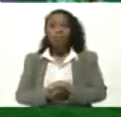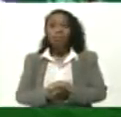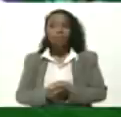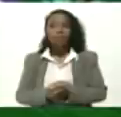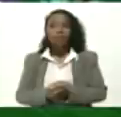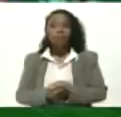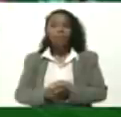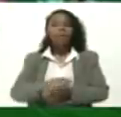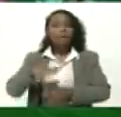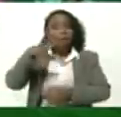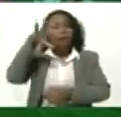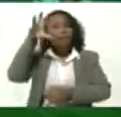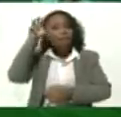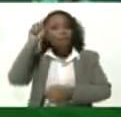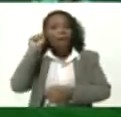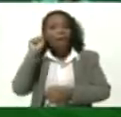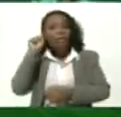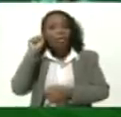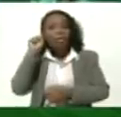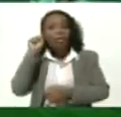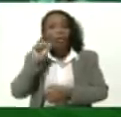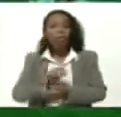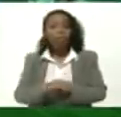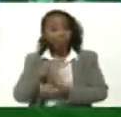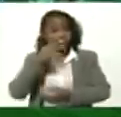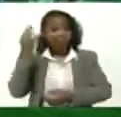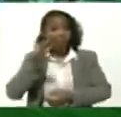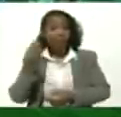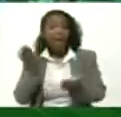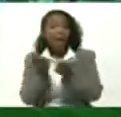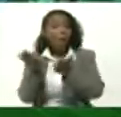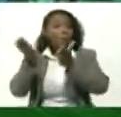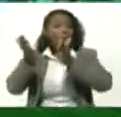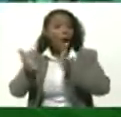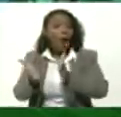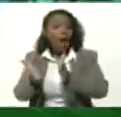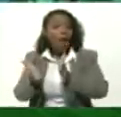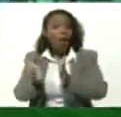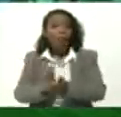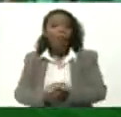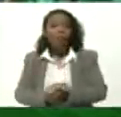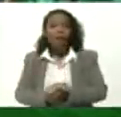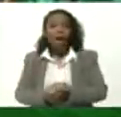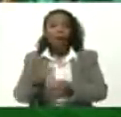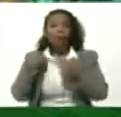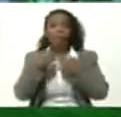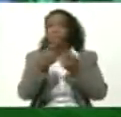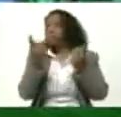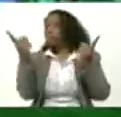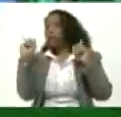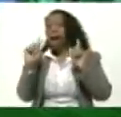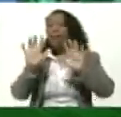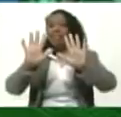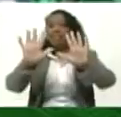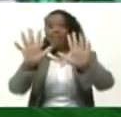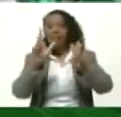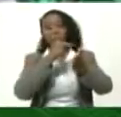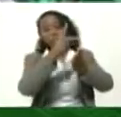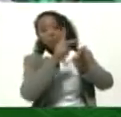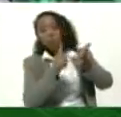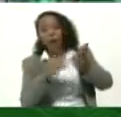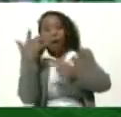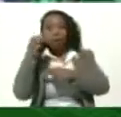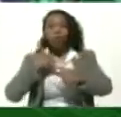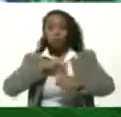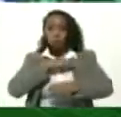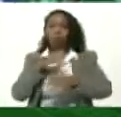Comprensión ¿Verdad? La escuela En mi entorno Están los 10 vértices Que ya vamos a explicar